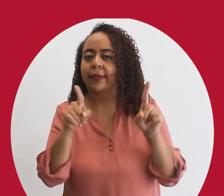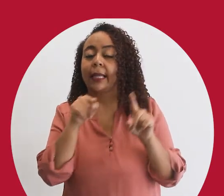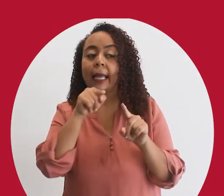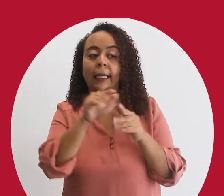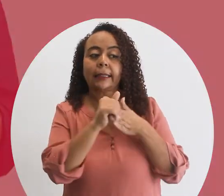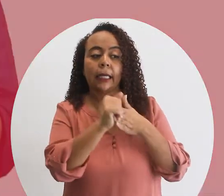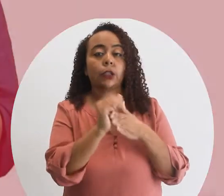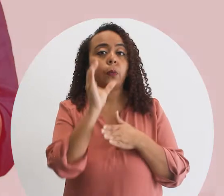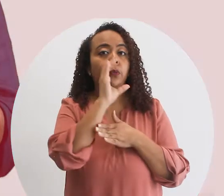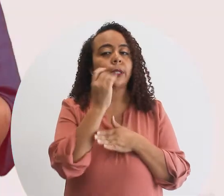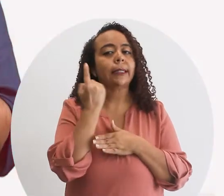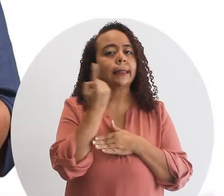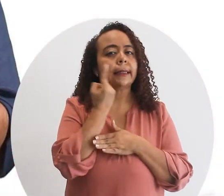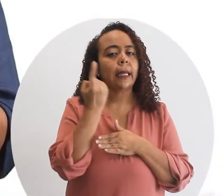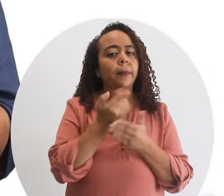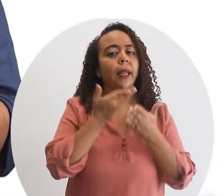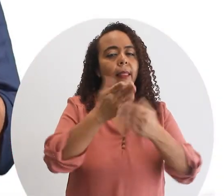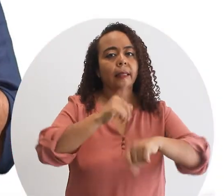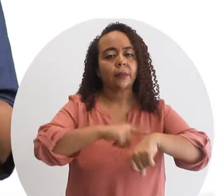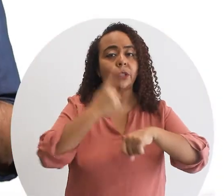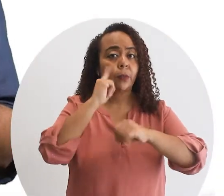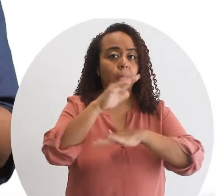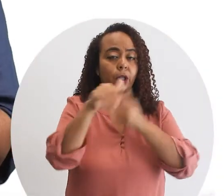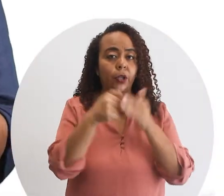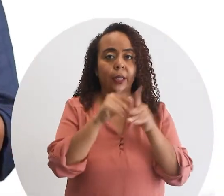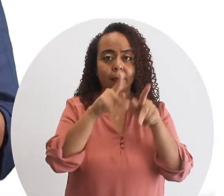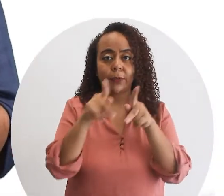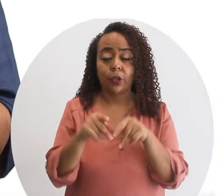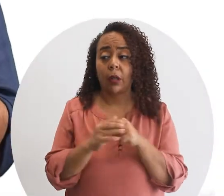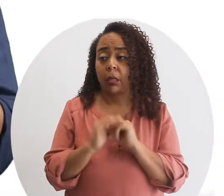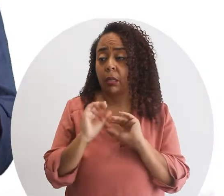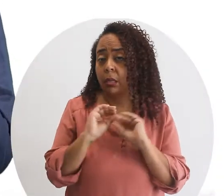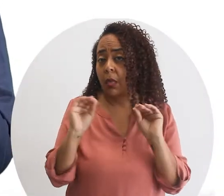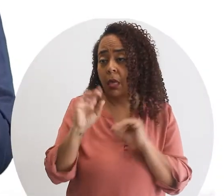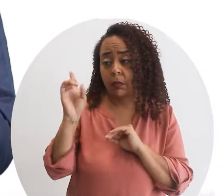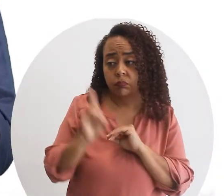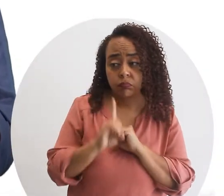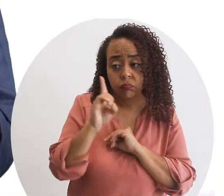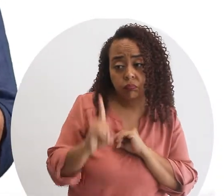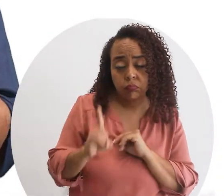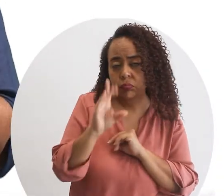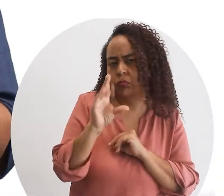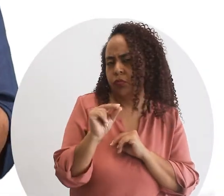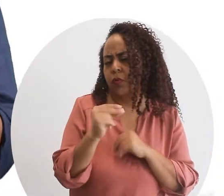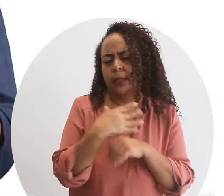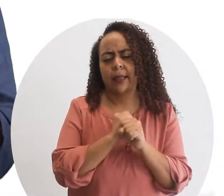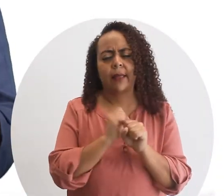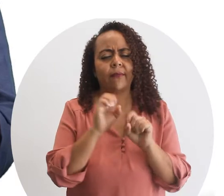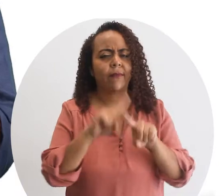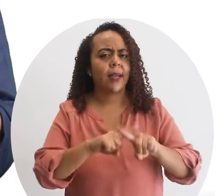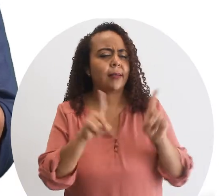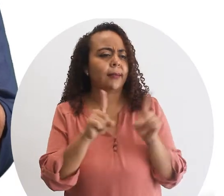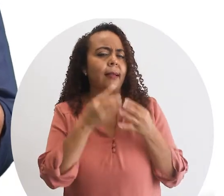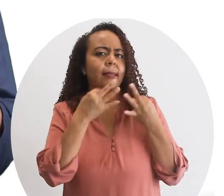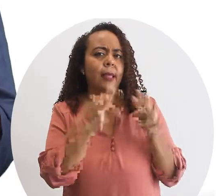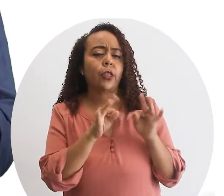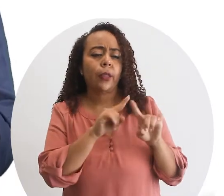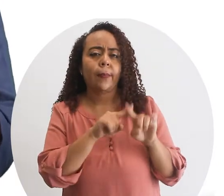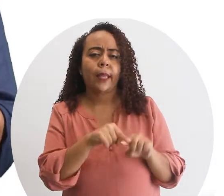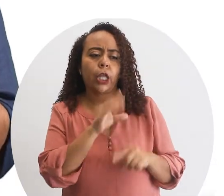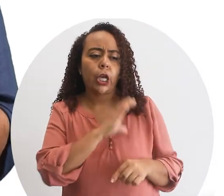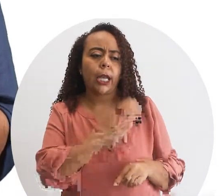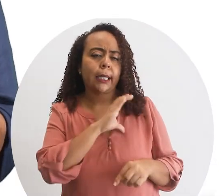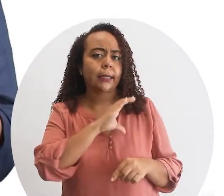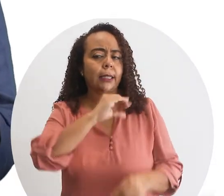este liderazgo busca que siempre haya espacio para todas las personas y cuida que nadie siente discriminación y no hace diferencia en el trato de acuerdo a las